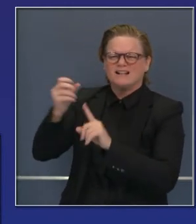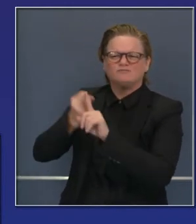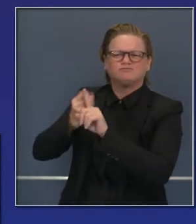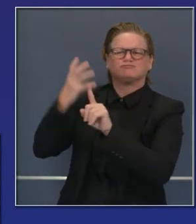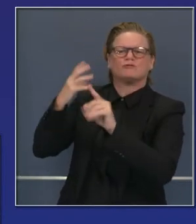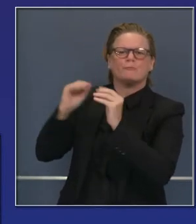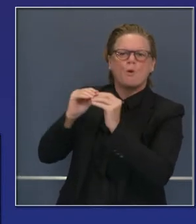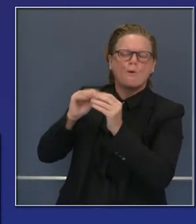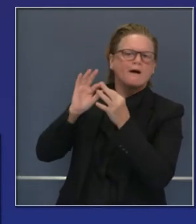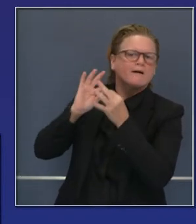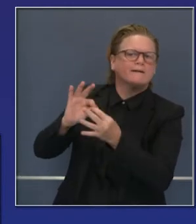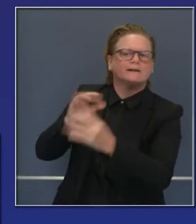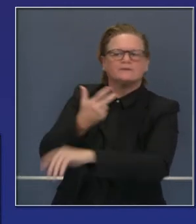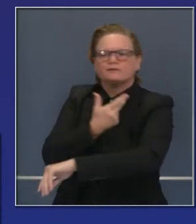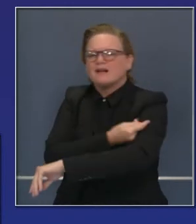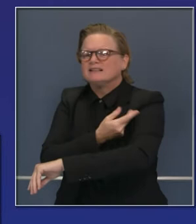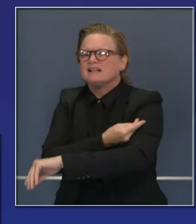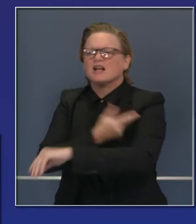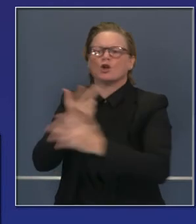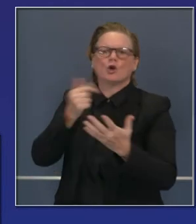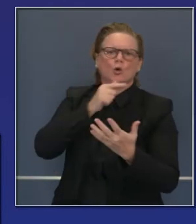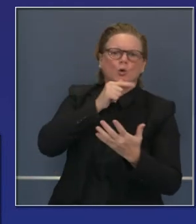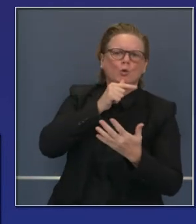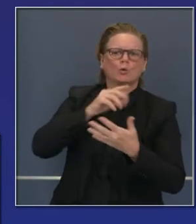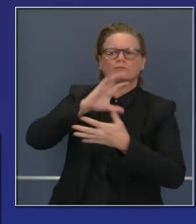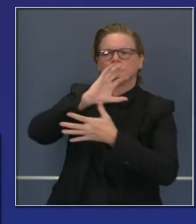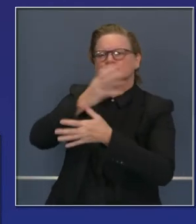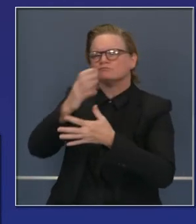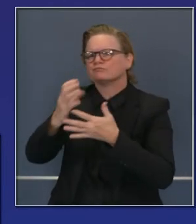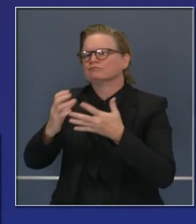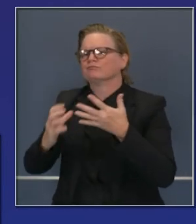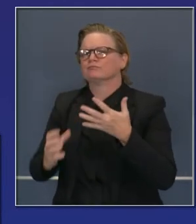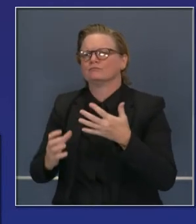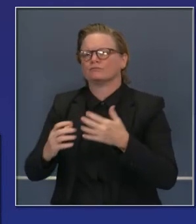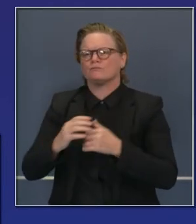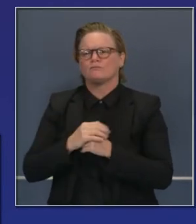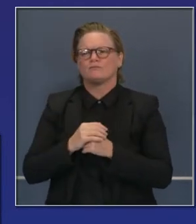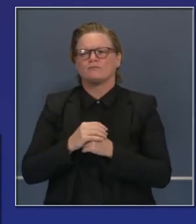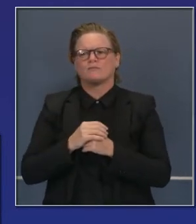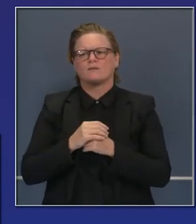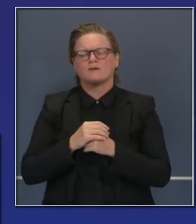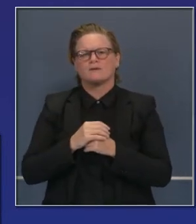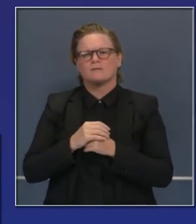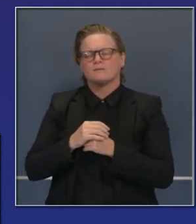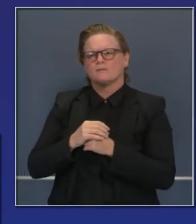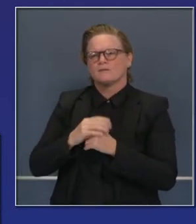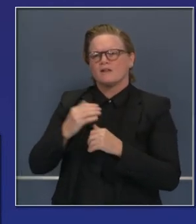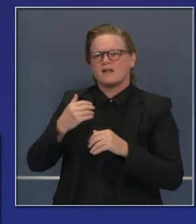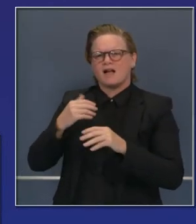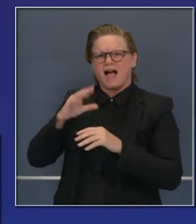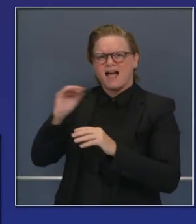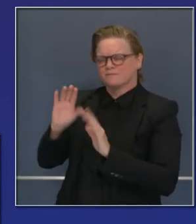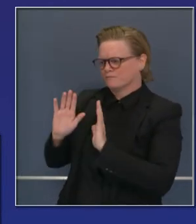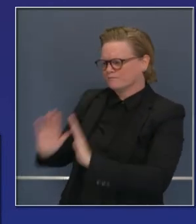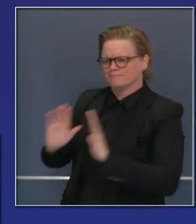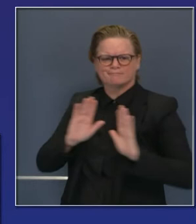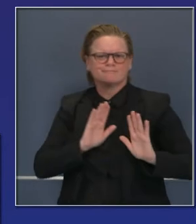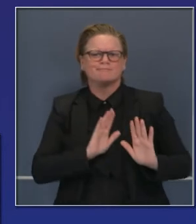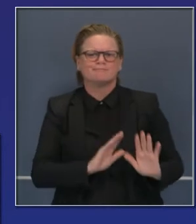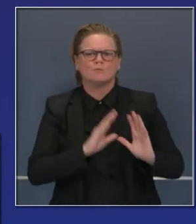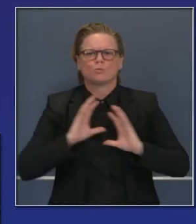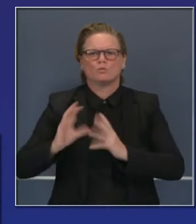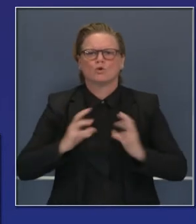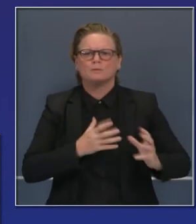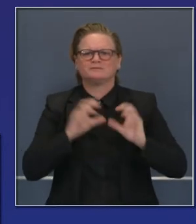los protocolos de vacunas. Y tal vez hablar un poco sobre las pautas que publicamos sobre la